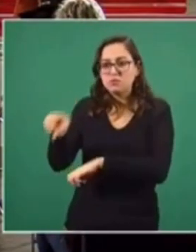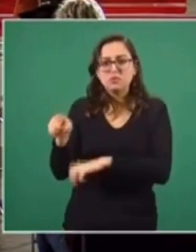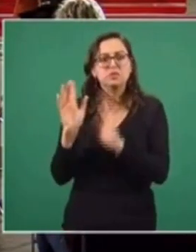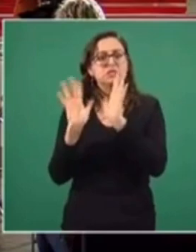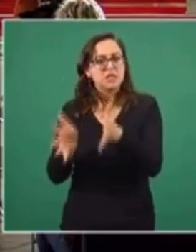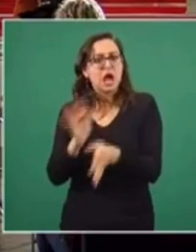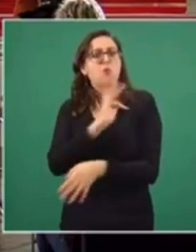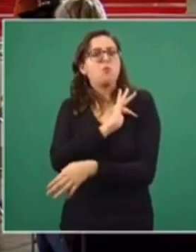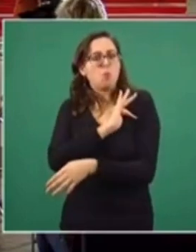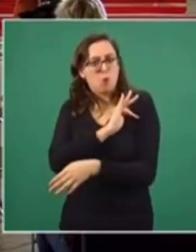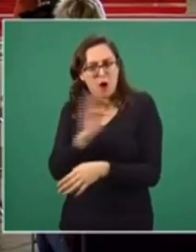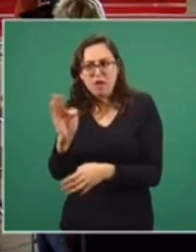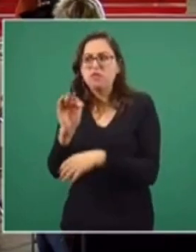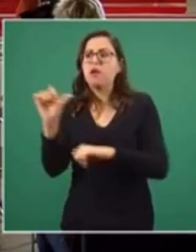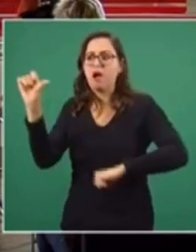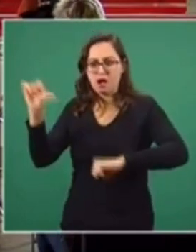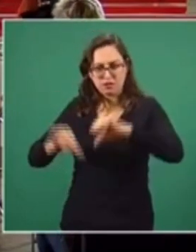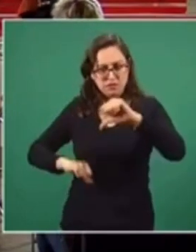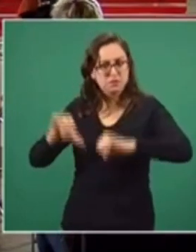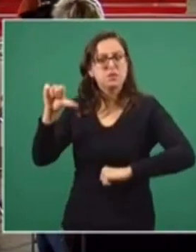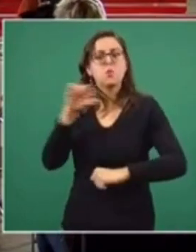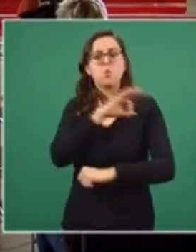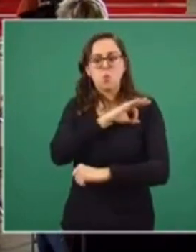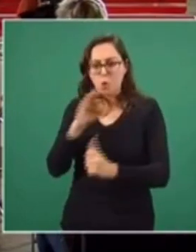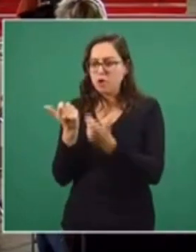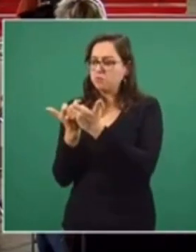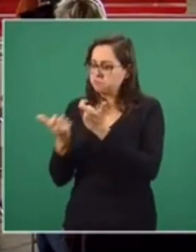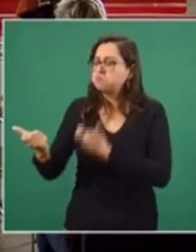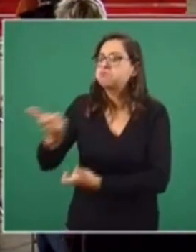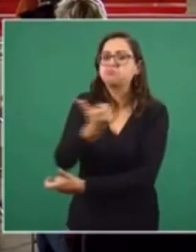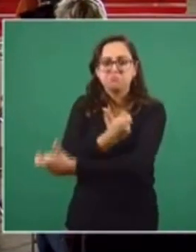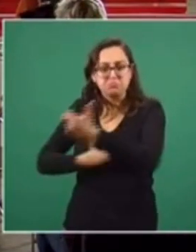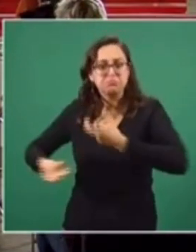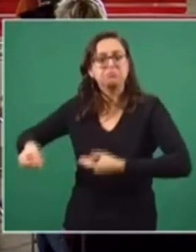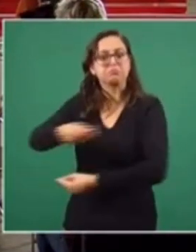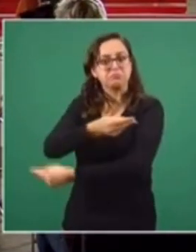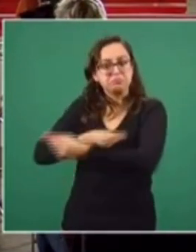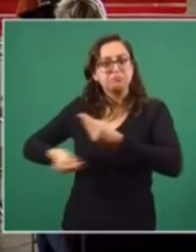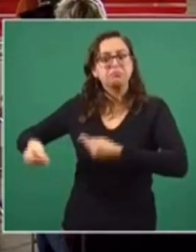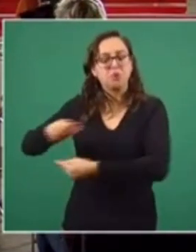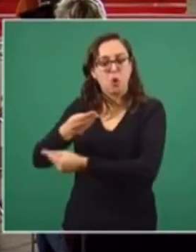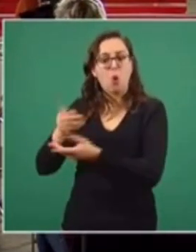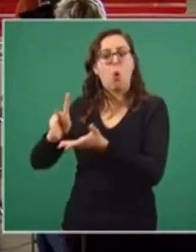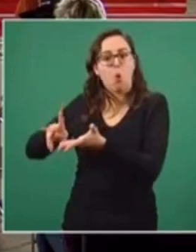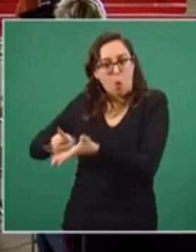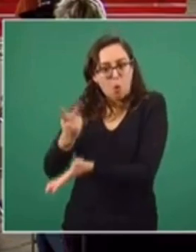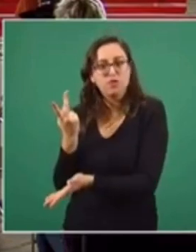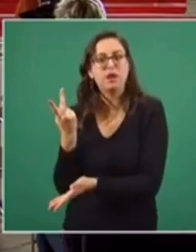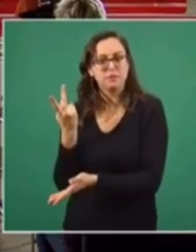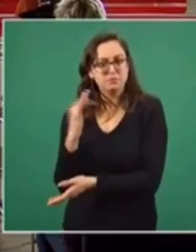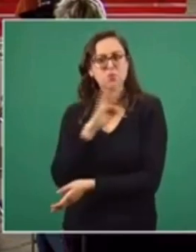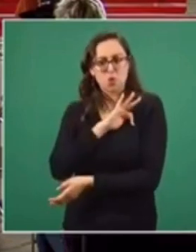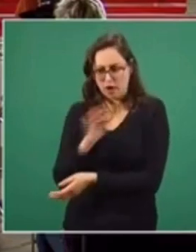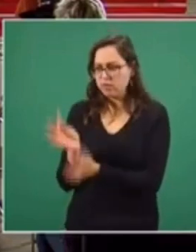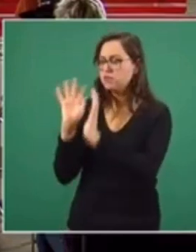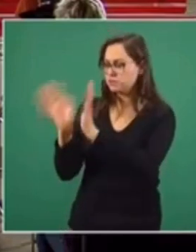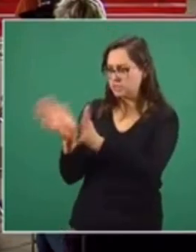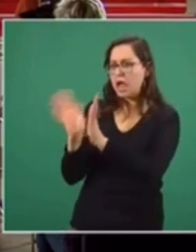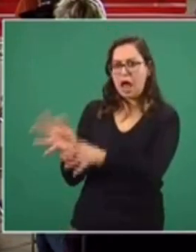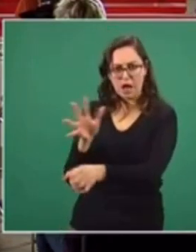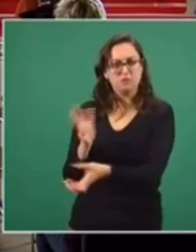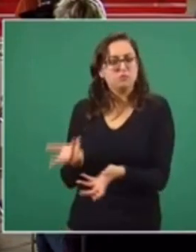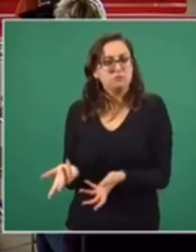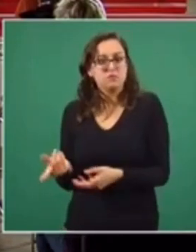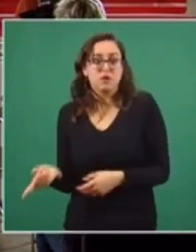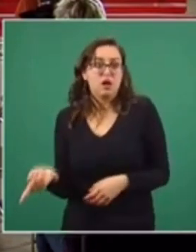que permitan la reactivación económica y social al ritmo de control o de confinamiento que requieren